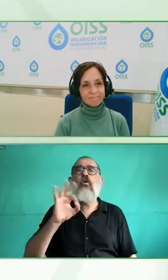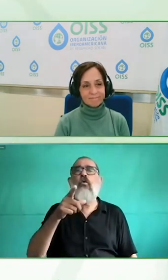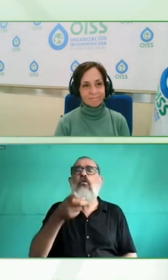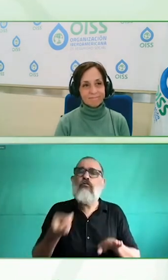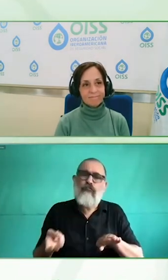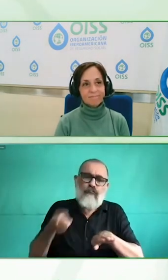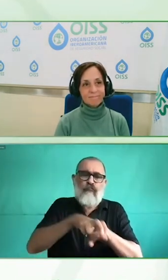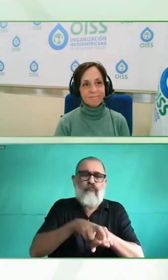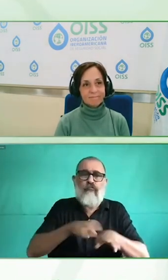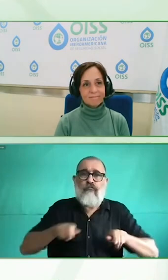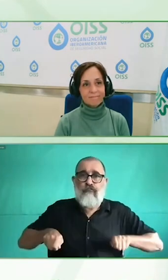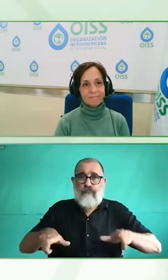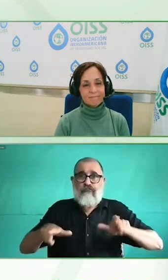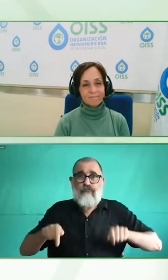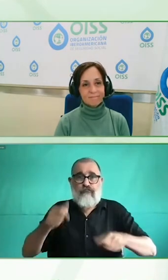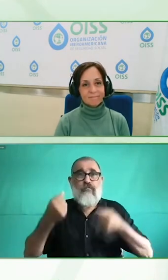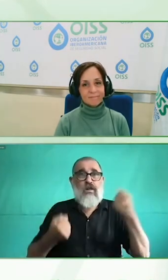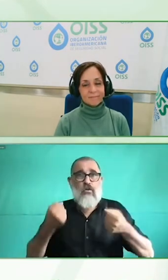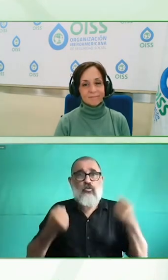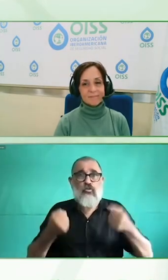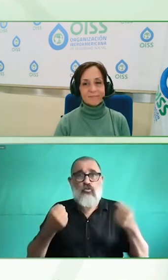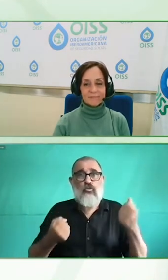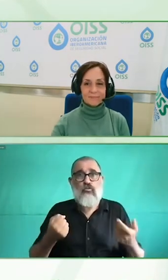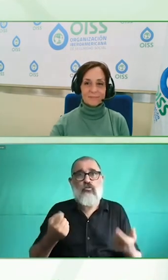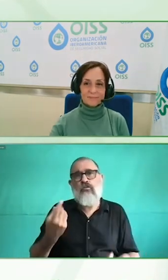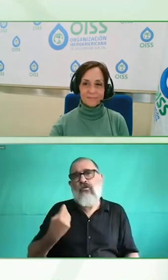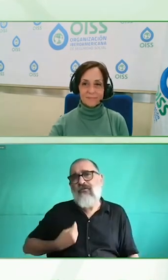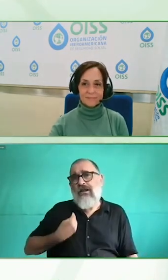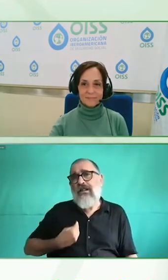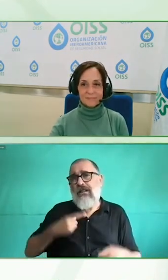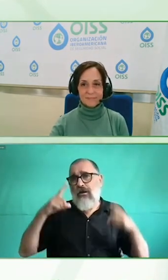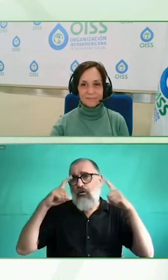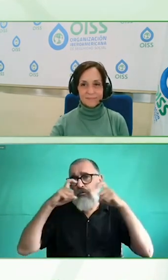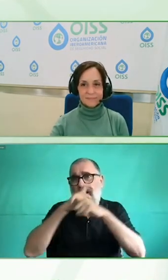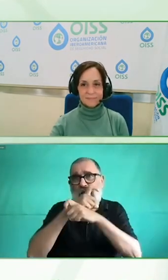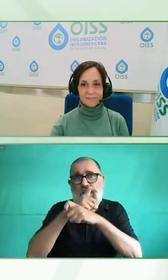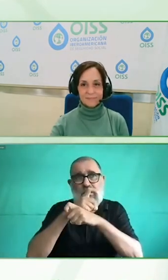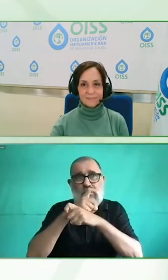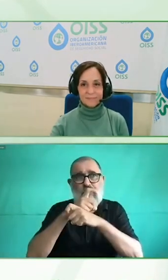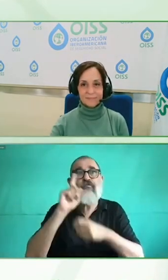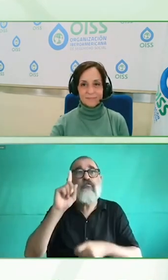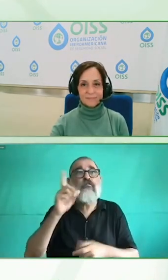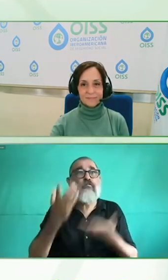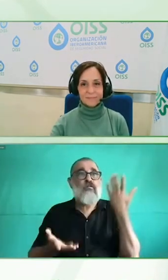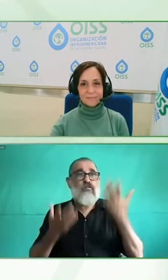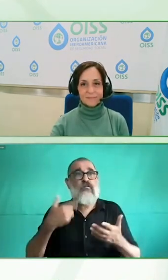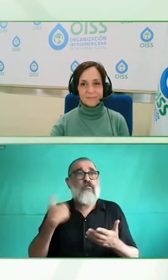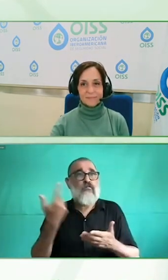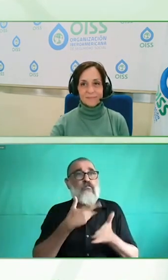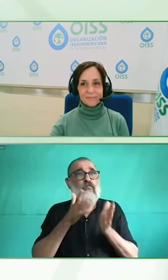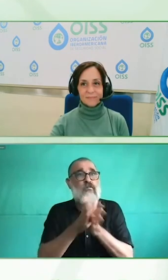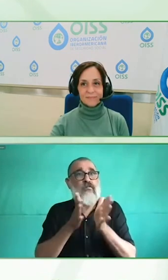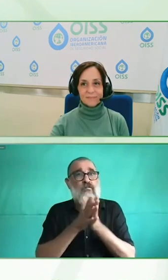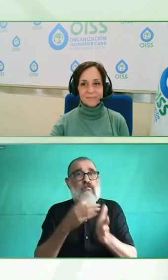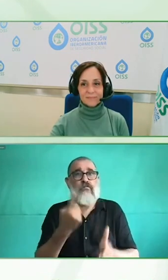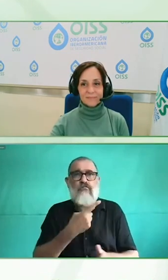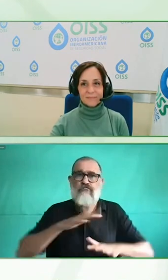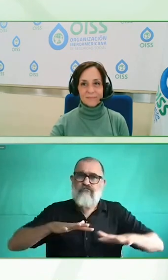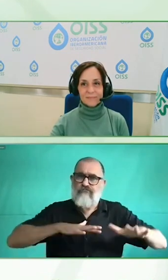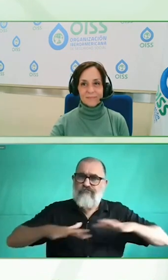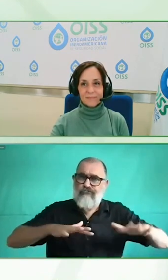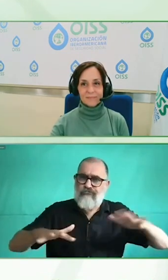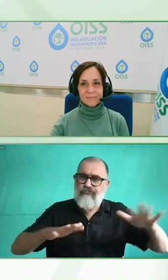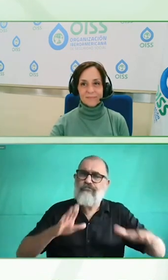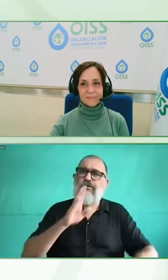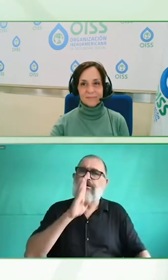situaciones de fondo que no sirve simplemente el atajo sino sirve un trabajo consistente de largo plazo de hablar con la gente de